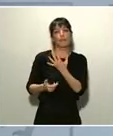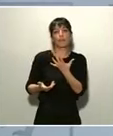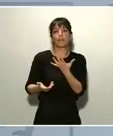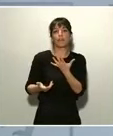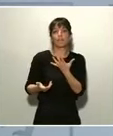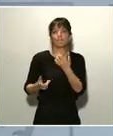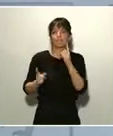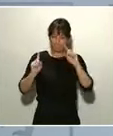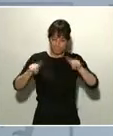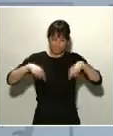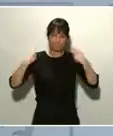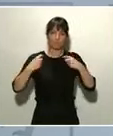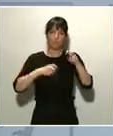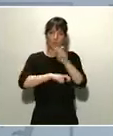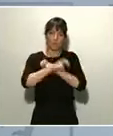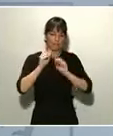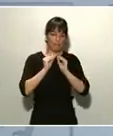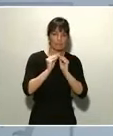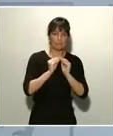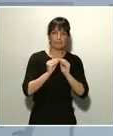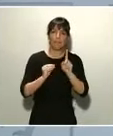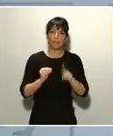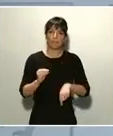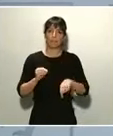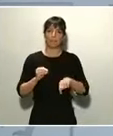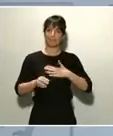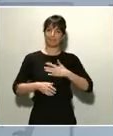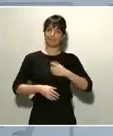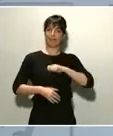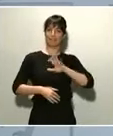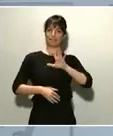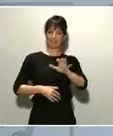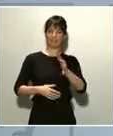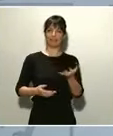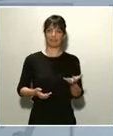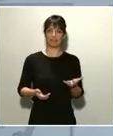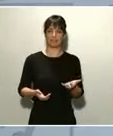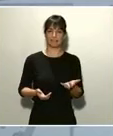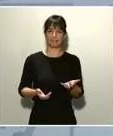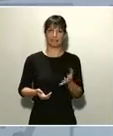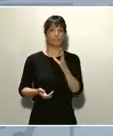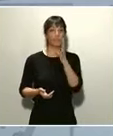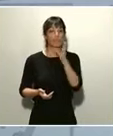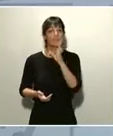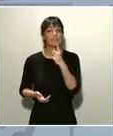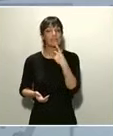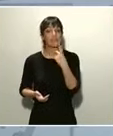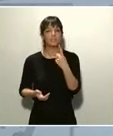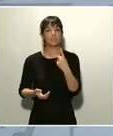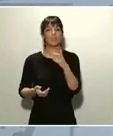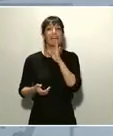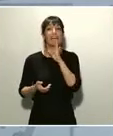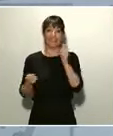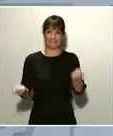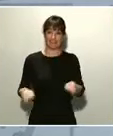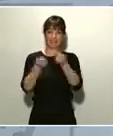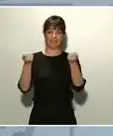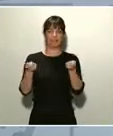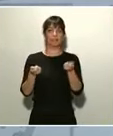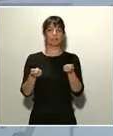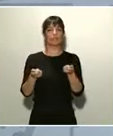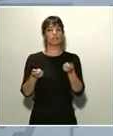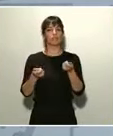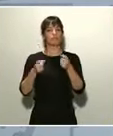de esos materiales con industria nacional. Y, en ese sentido, por eso he dicho ese anuncio antes, estamos hablando con las distintas